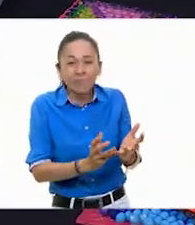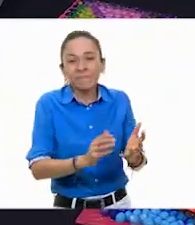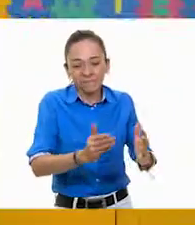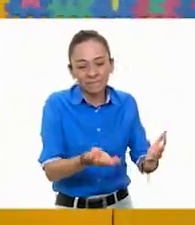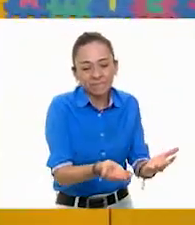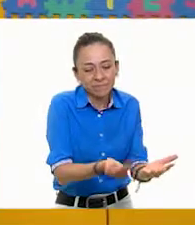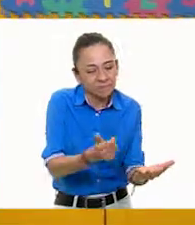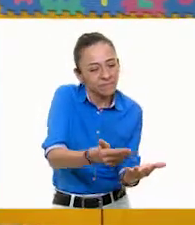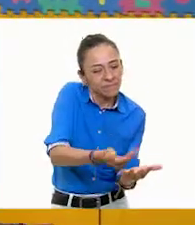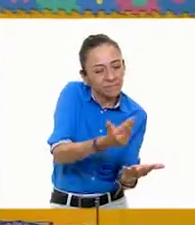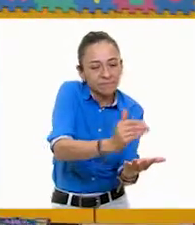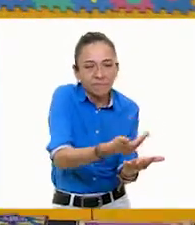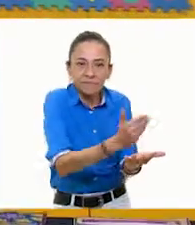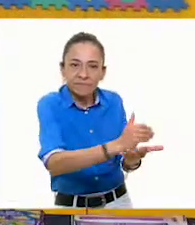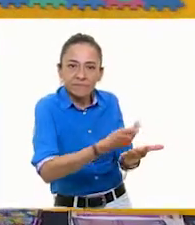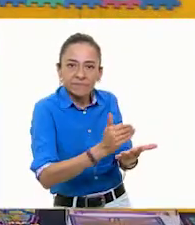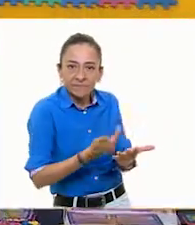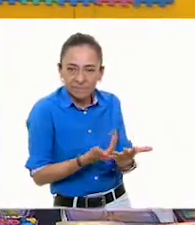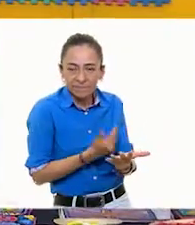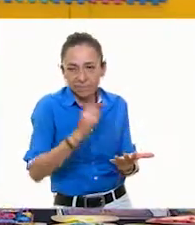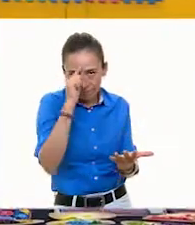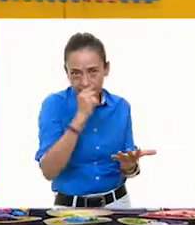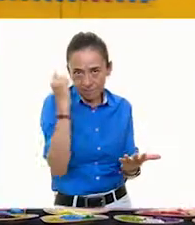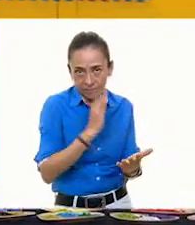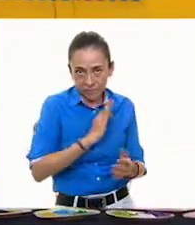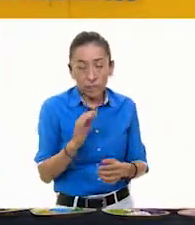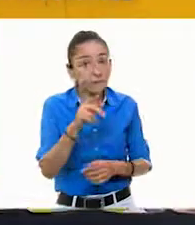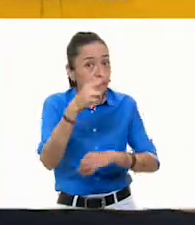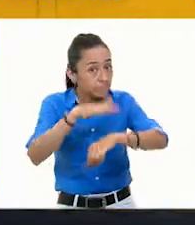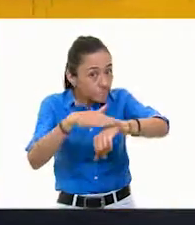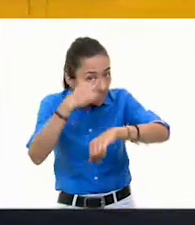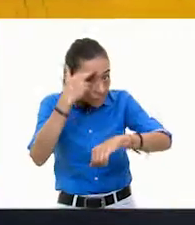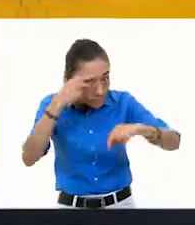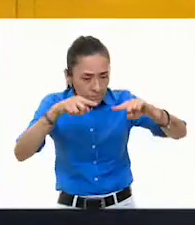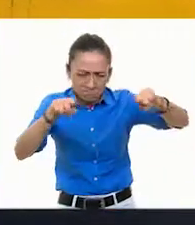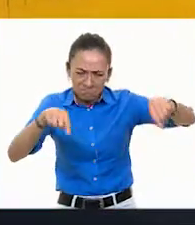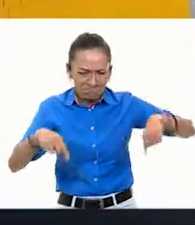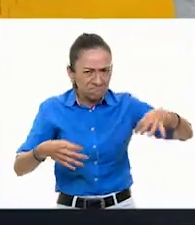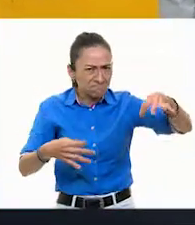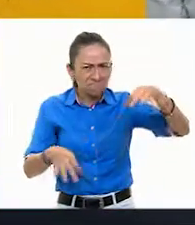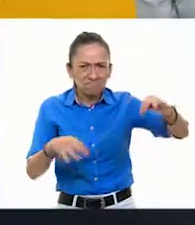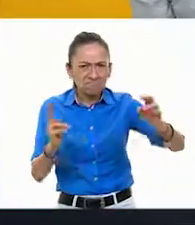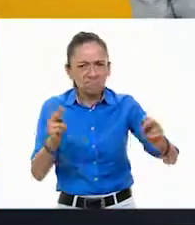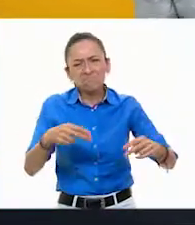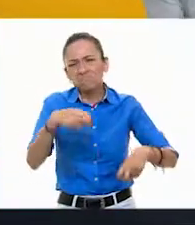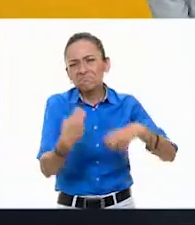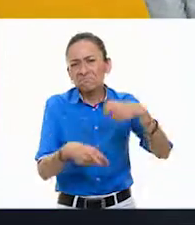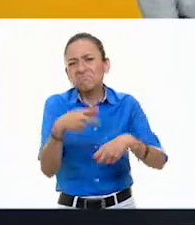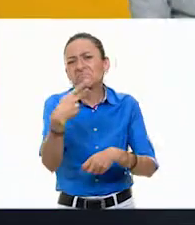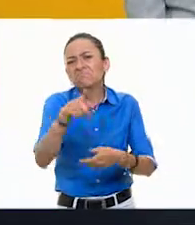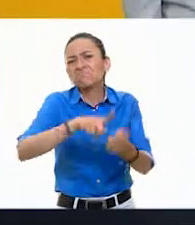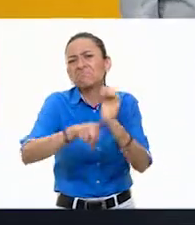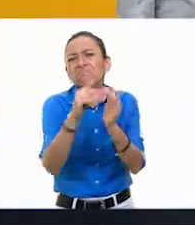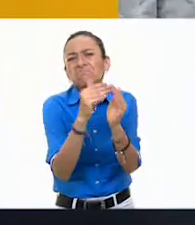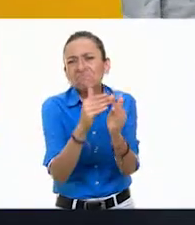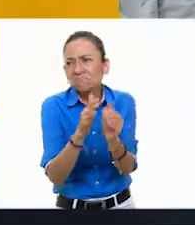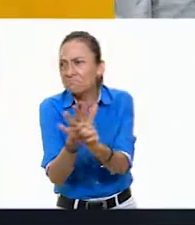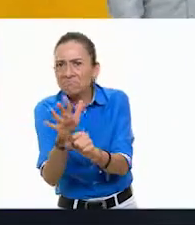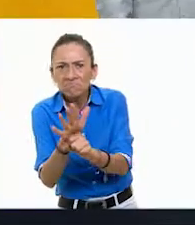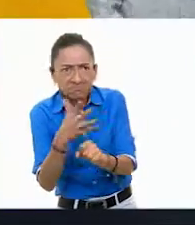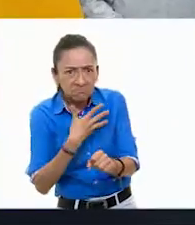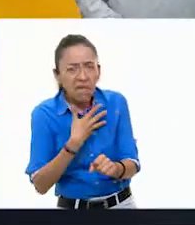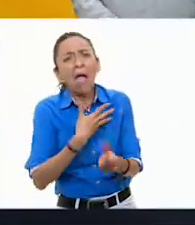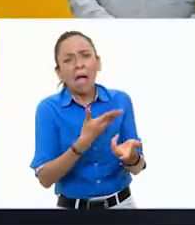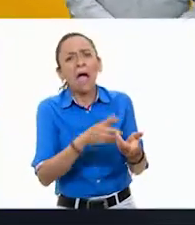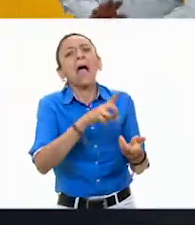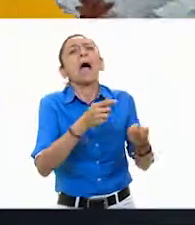¿no? Recuerden, sí, en un plástico, el que ustedes tengan allá en casita para que se seque y la sacamos al sol, ¿verdad maestro? Así